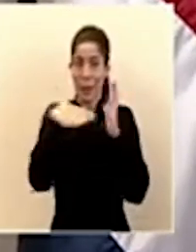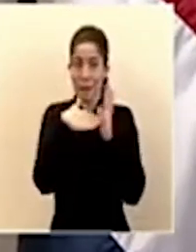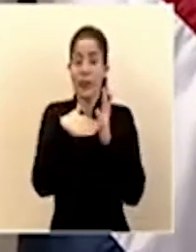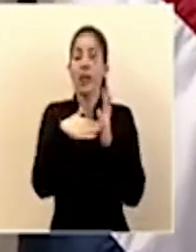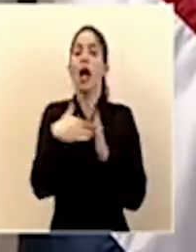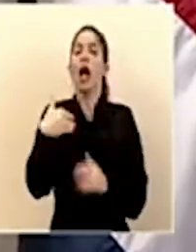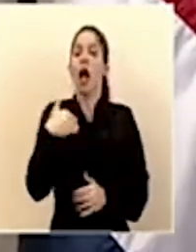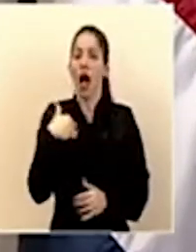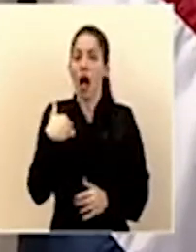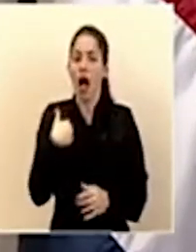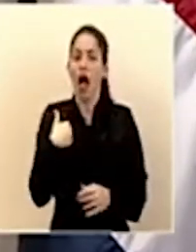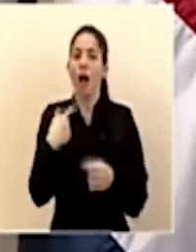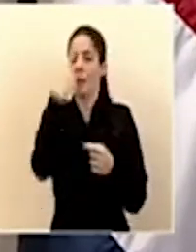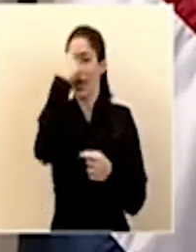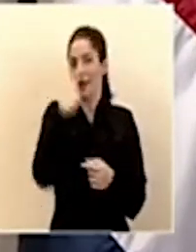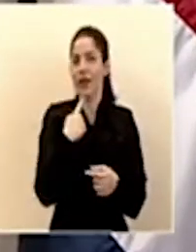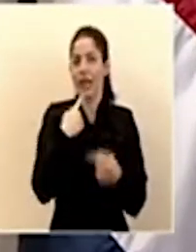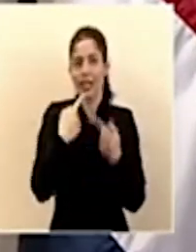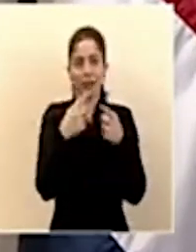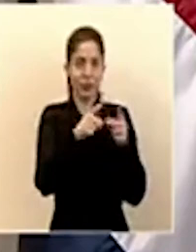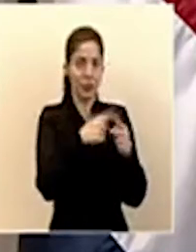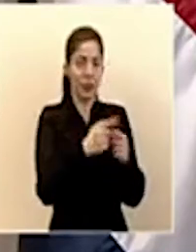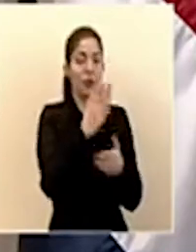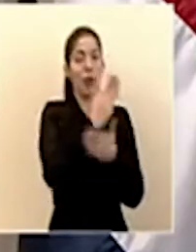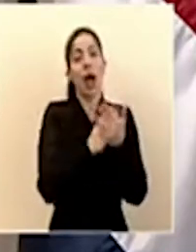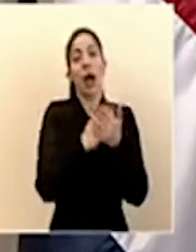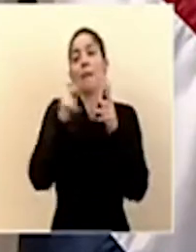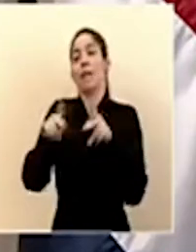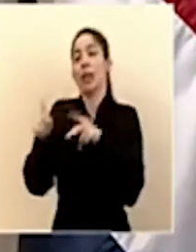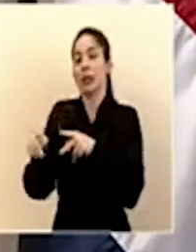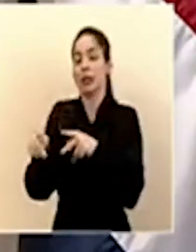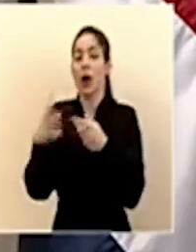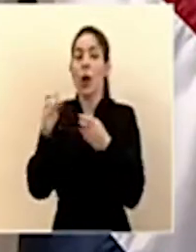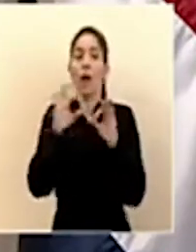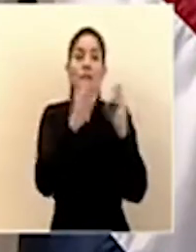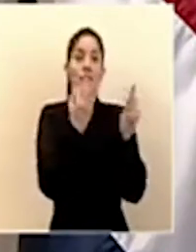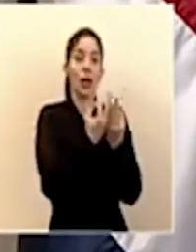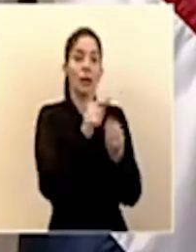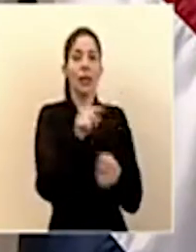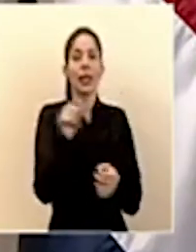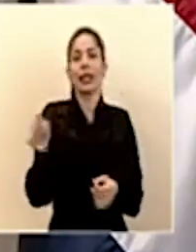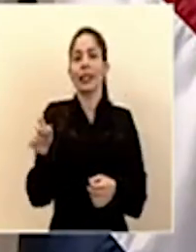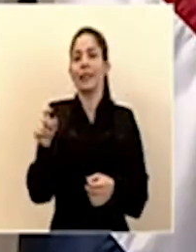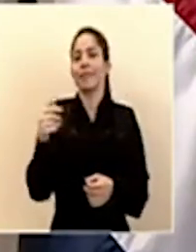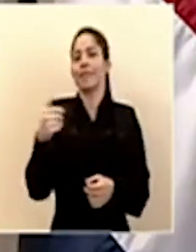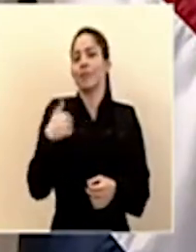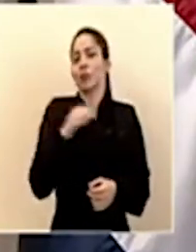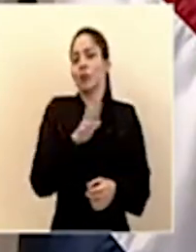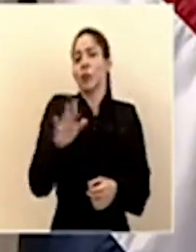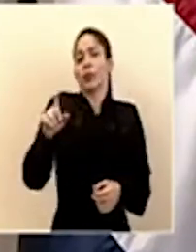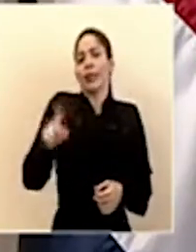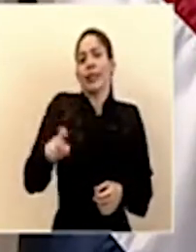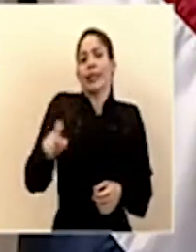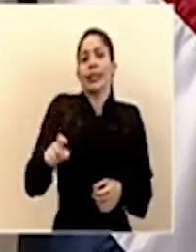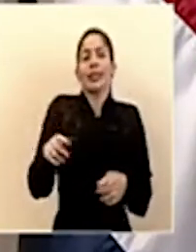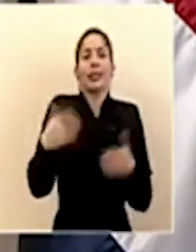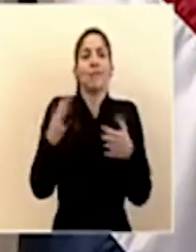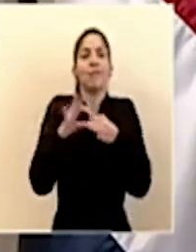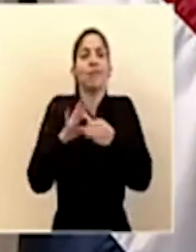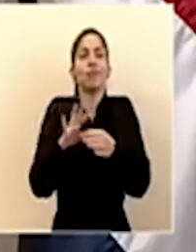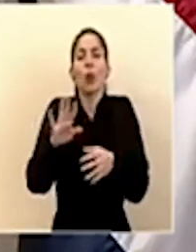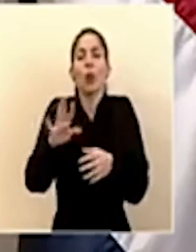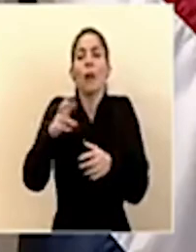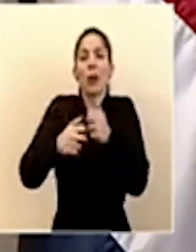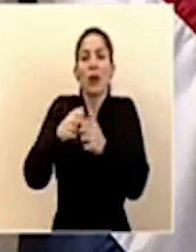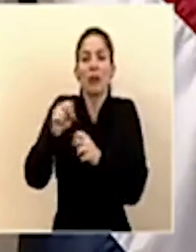hay diferentes perfiles. Hay personas y familias que necesitan, que tienen necesidades en relación con problemas de